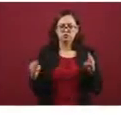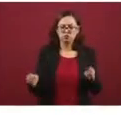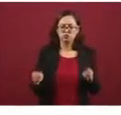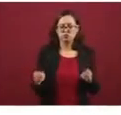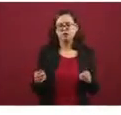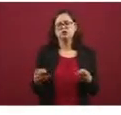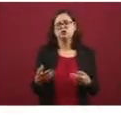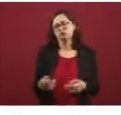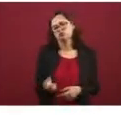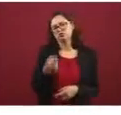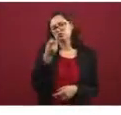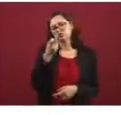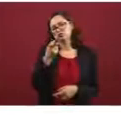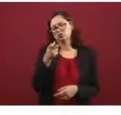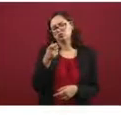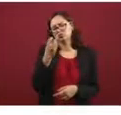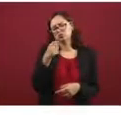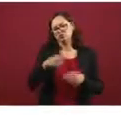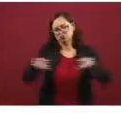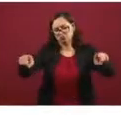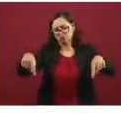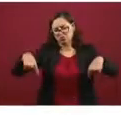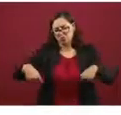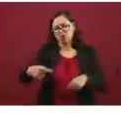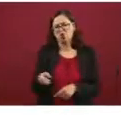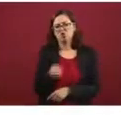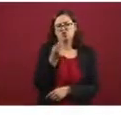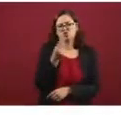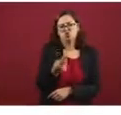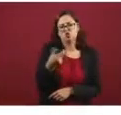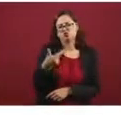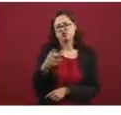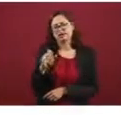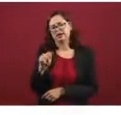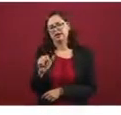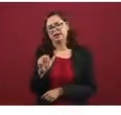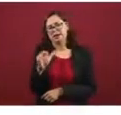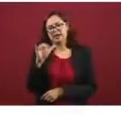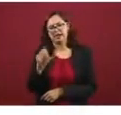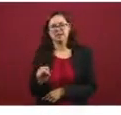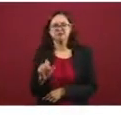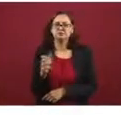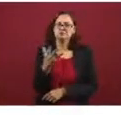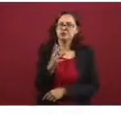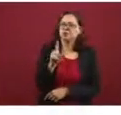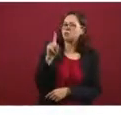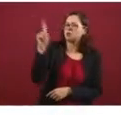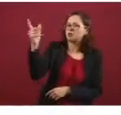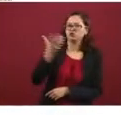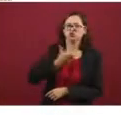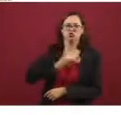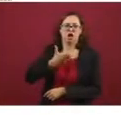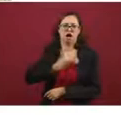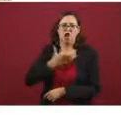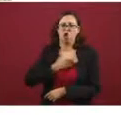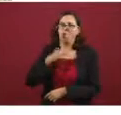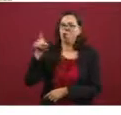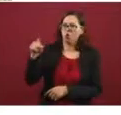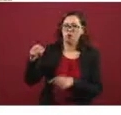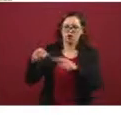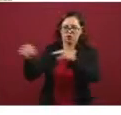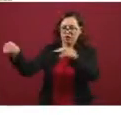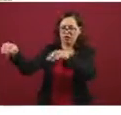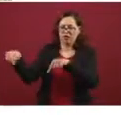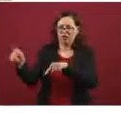hectáreas. Para que tengan una idea, como la… dimensiones como la plancha del Zócalo o que fuera, para que vean las dimensiones del